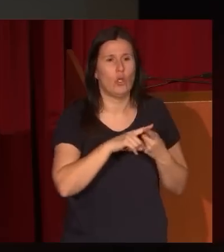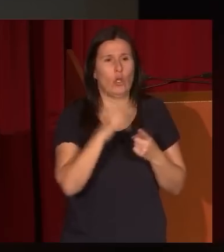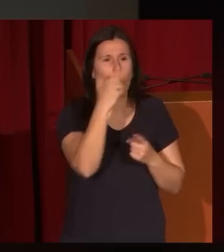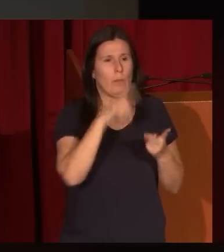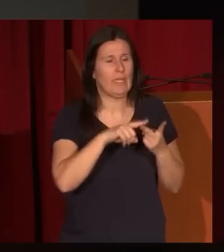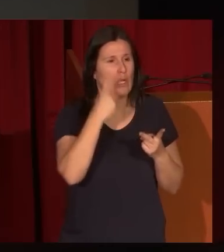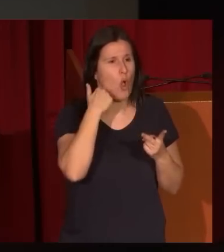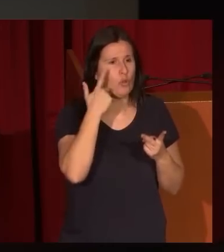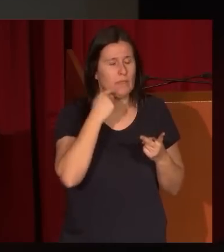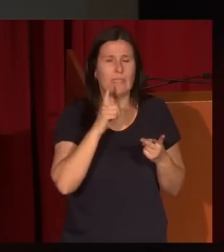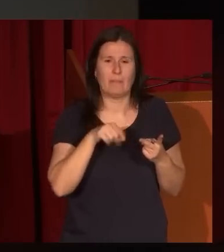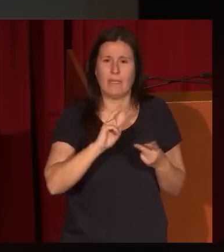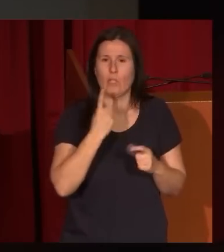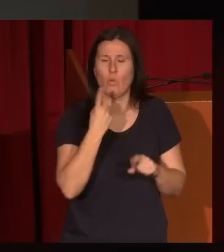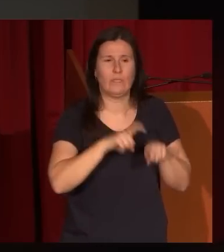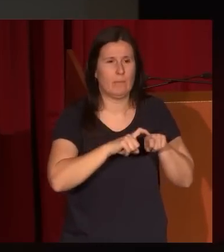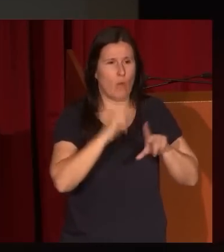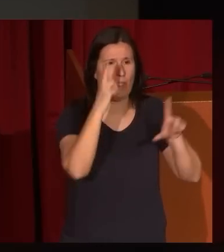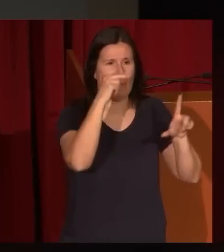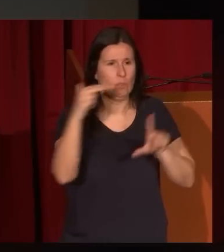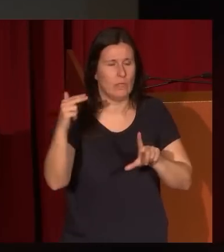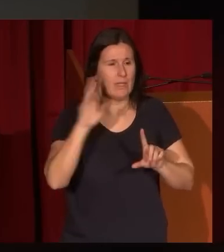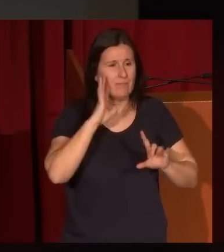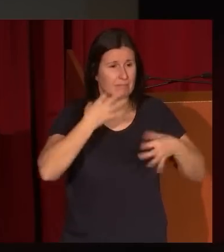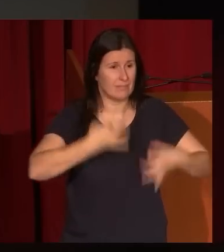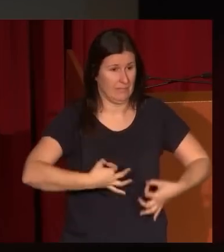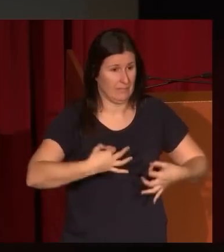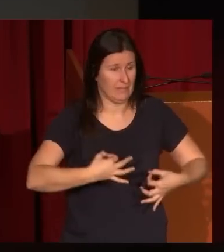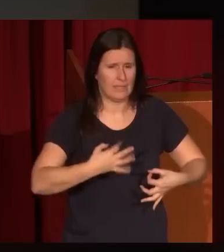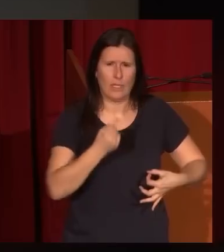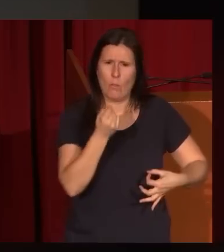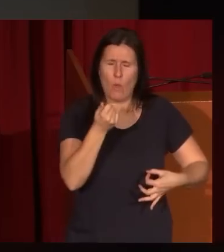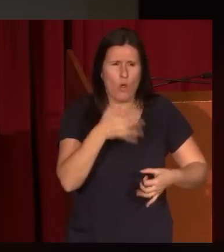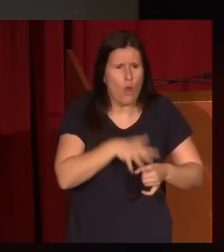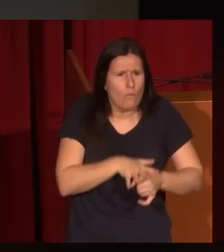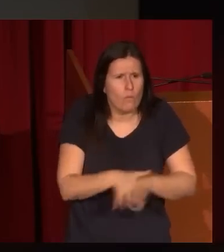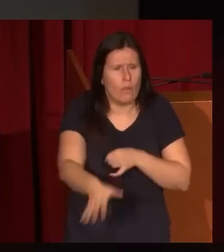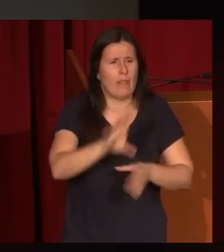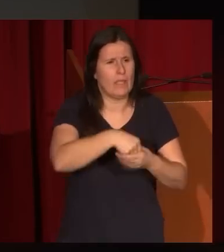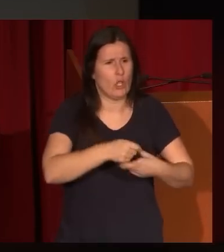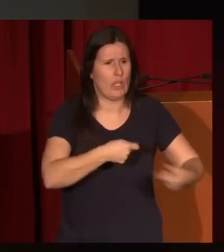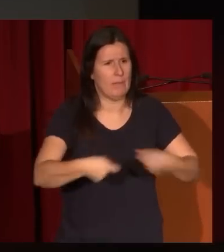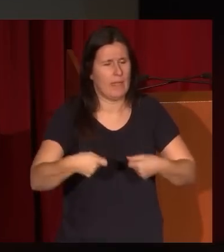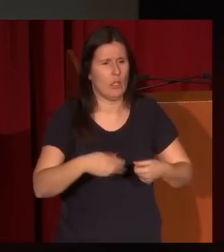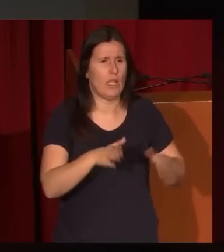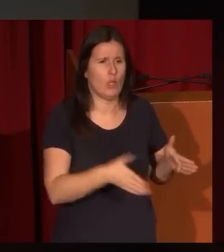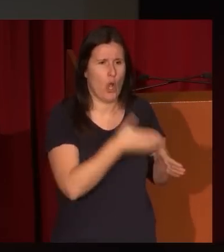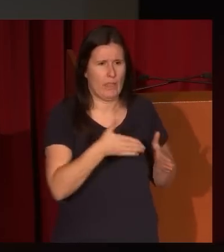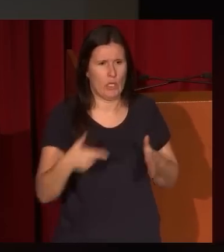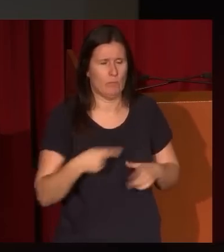un tipo de pintura que realmente tuvo muy poco calado en el mercado del coleccionismo particular,